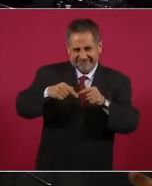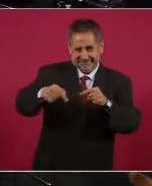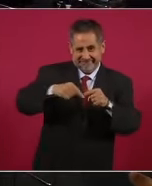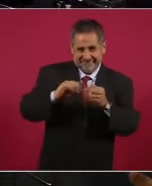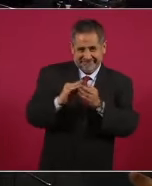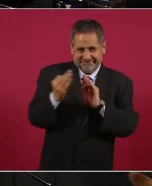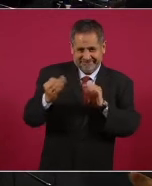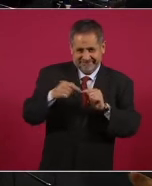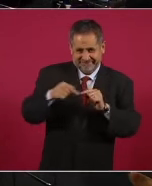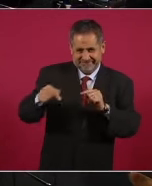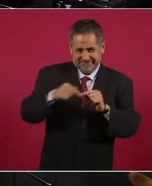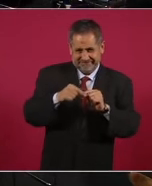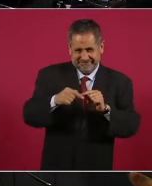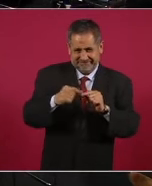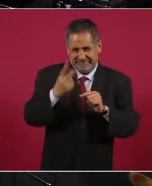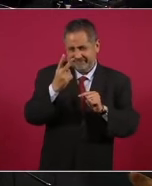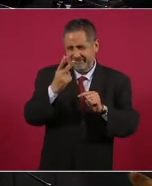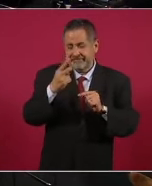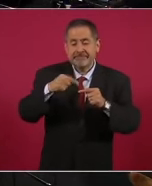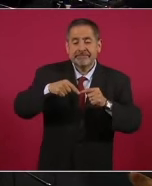que son dos,